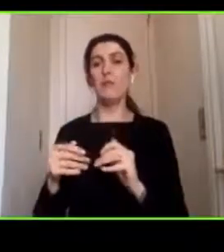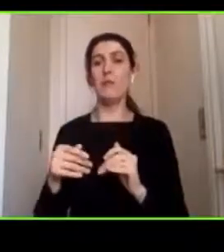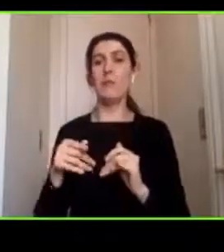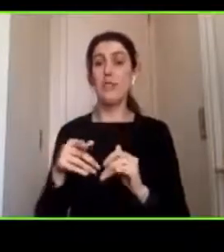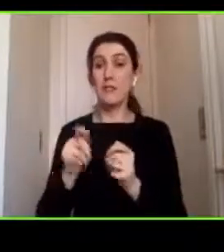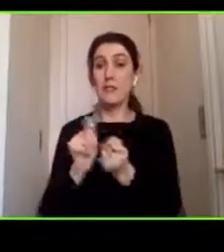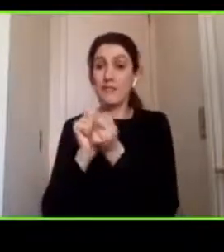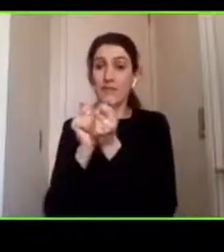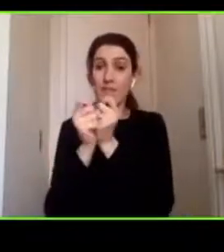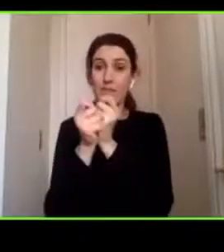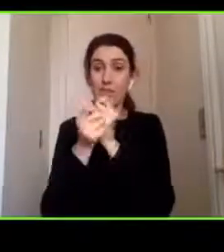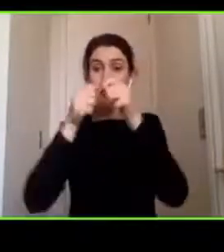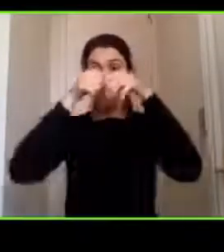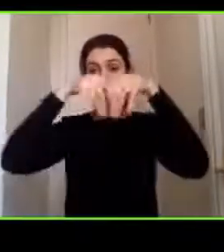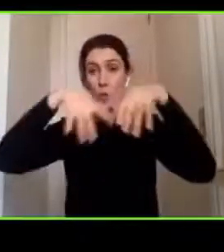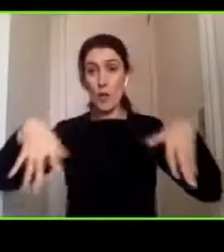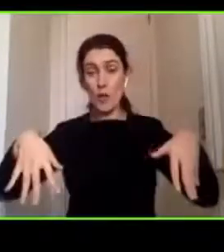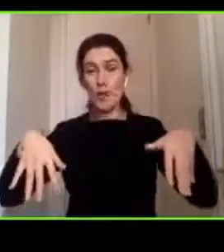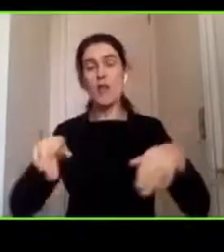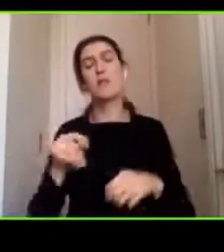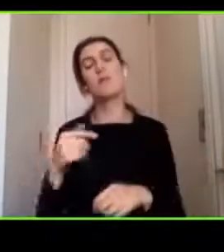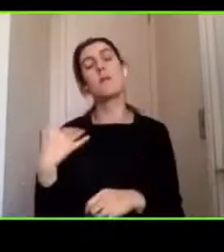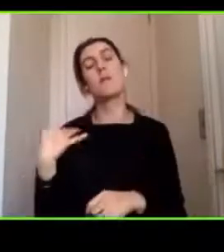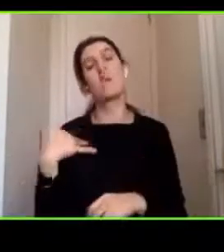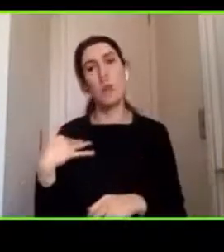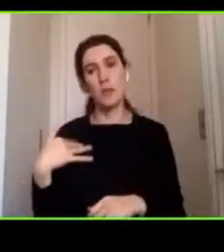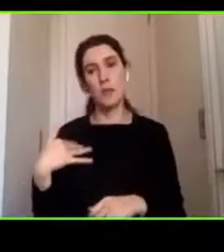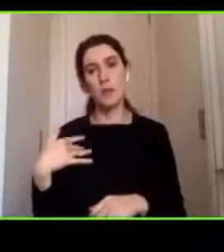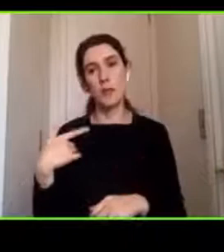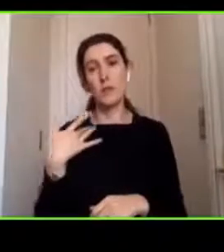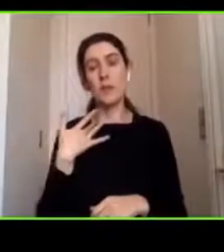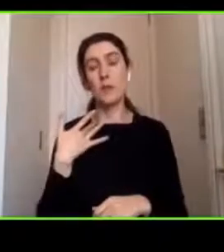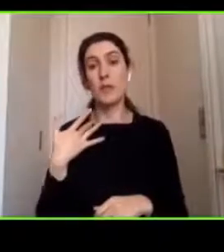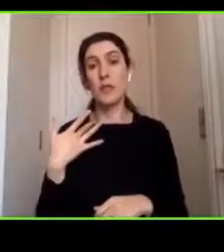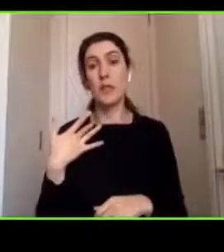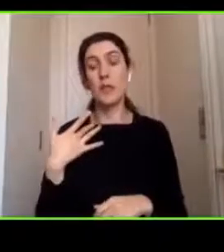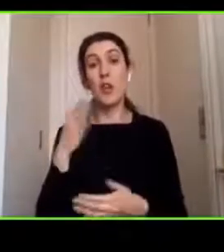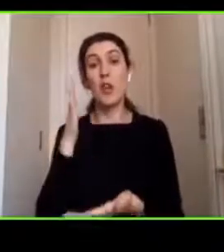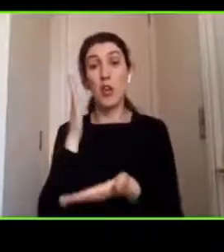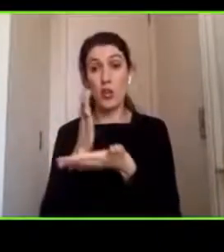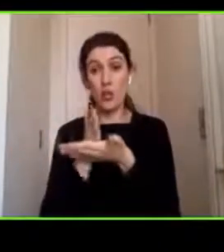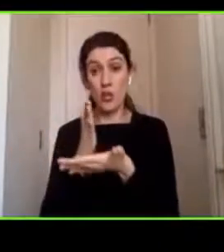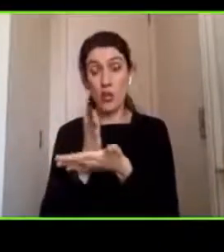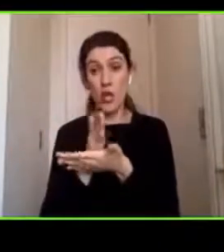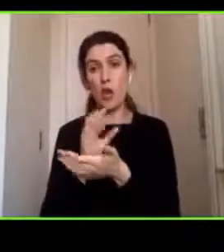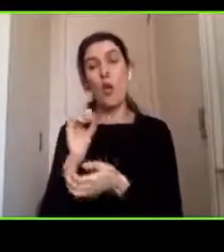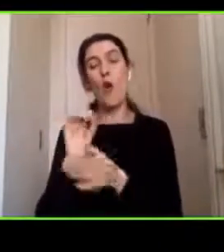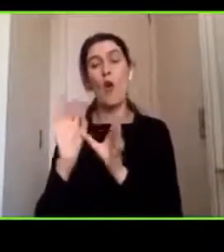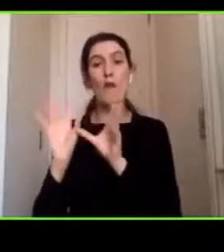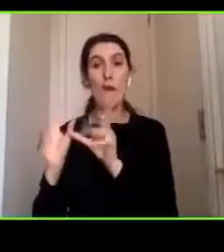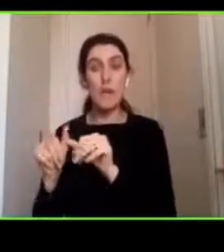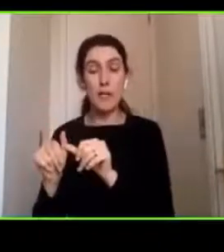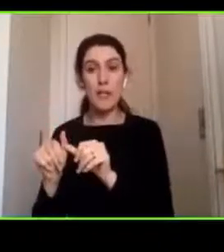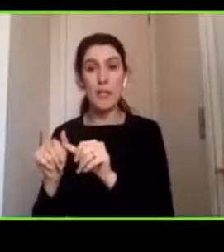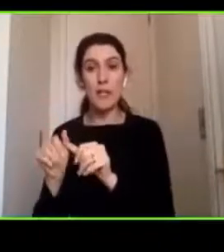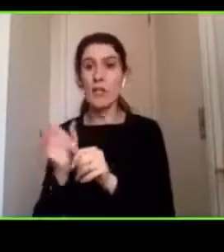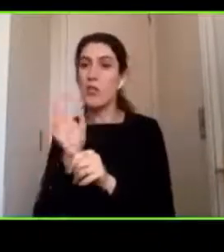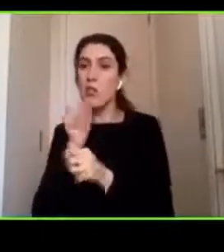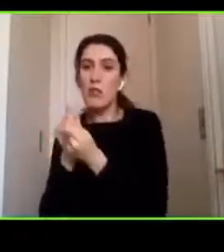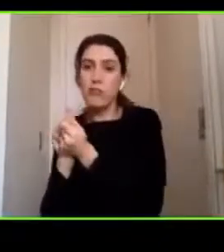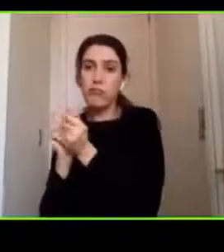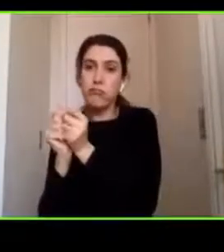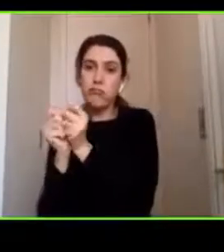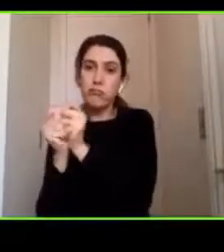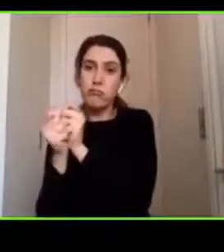importantes en estos casos porque se ha visto que en aquellos colegios o familias en que no se adecúa la nueva